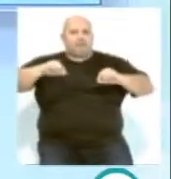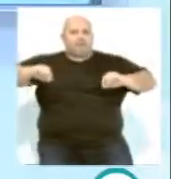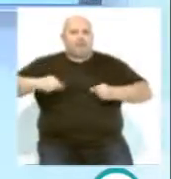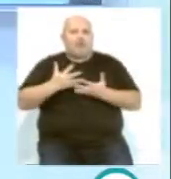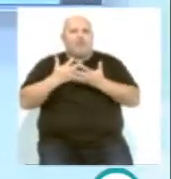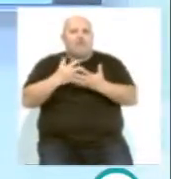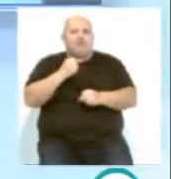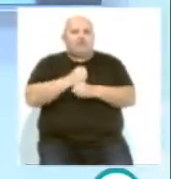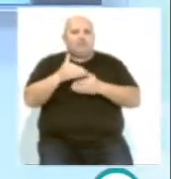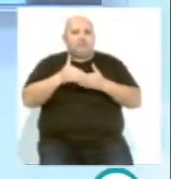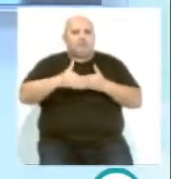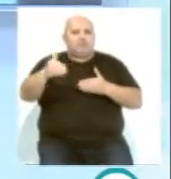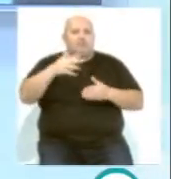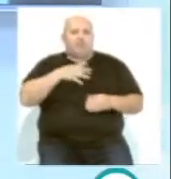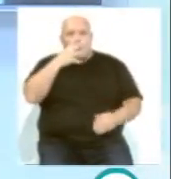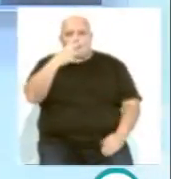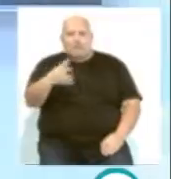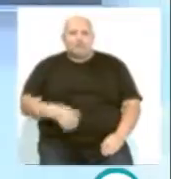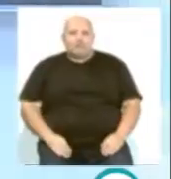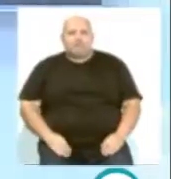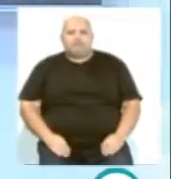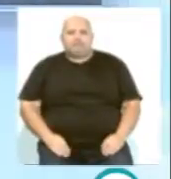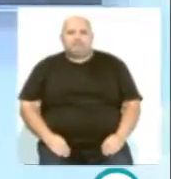trabajo en la bahía para los próximos cuatro años.